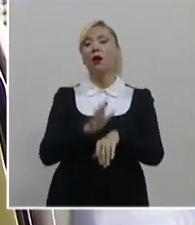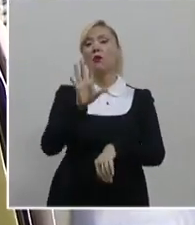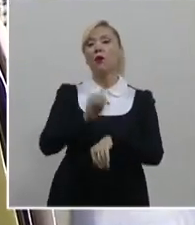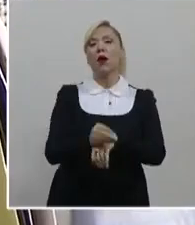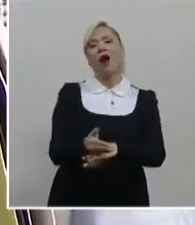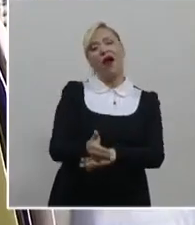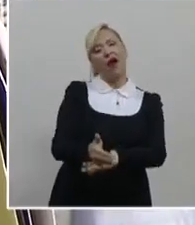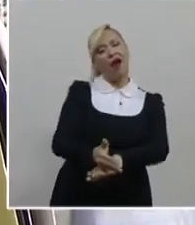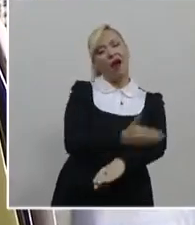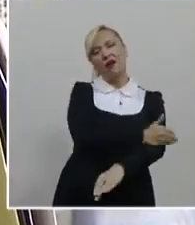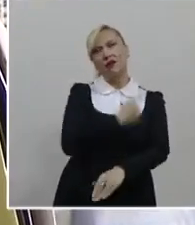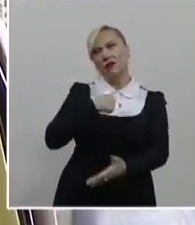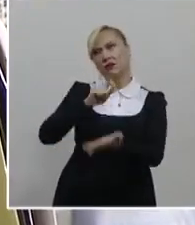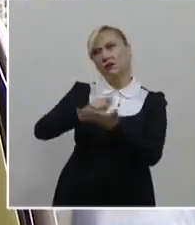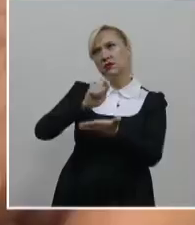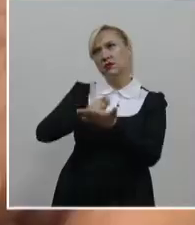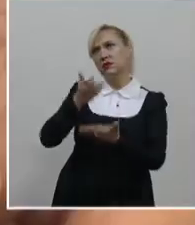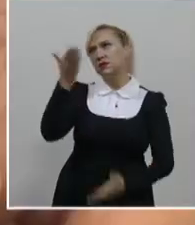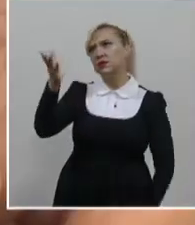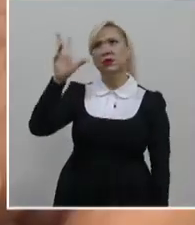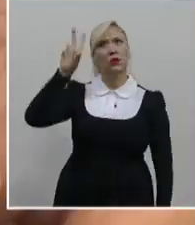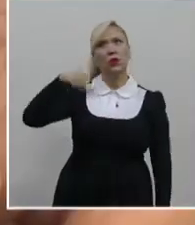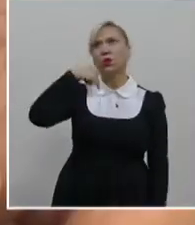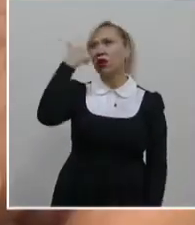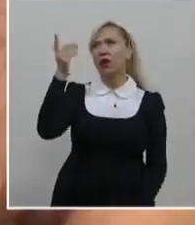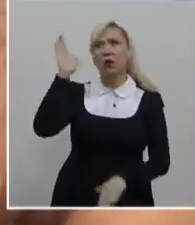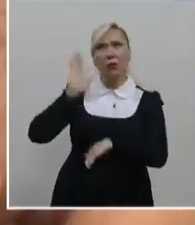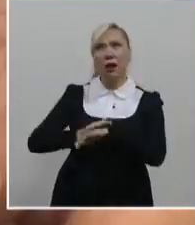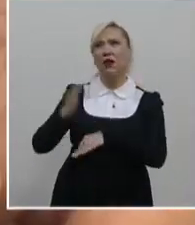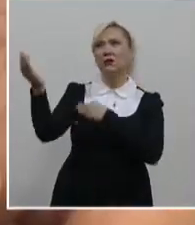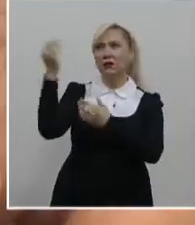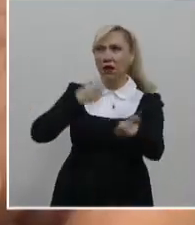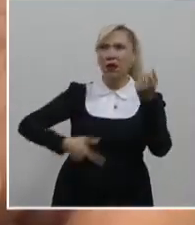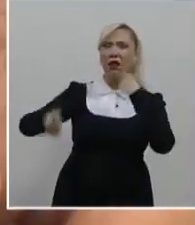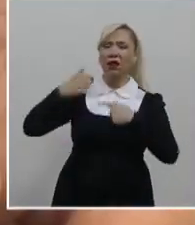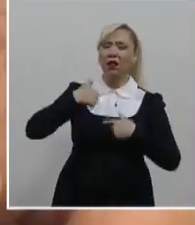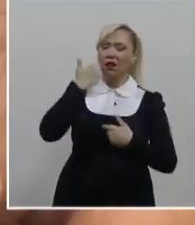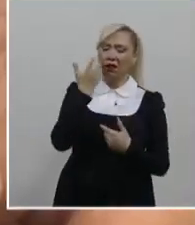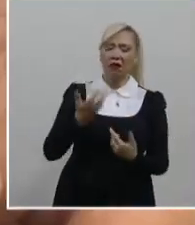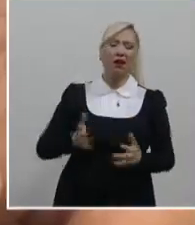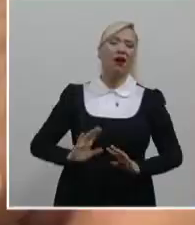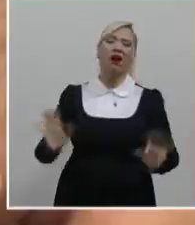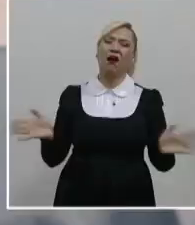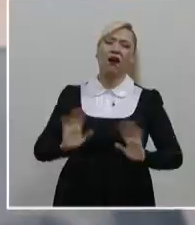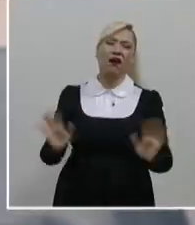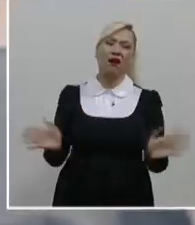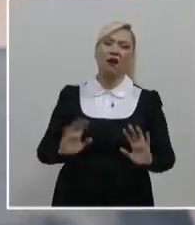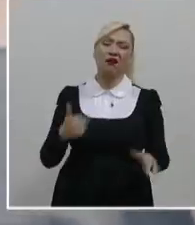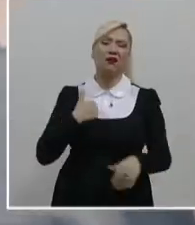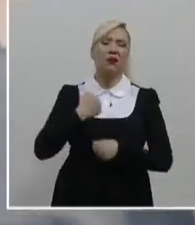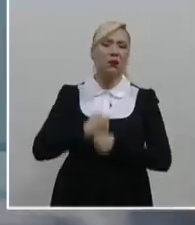anticipada que permite al paciente rechazar tratamientos que prolongan la vida pero que no evitan el sufrimiento.